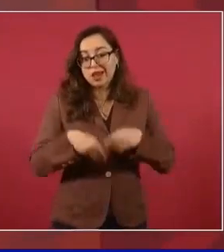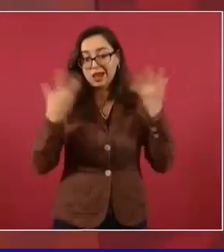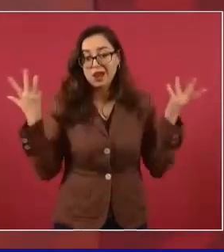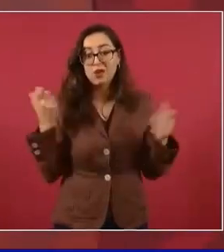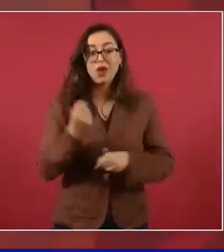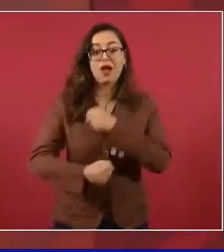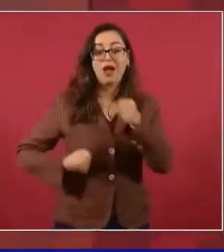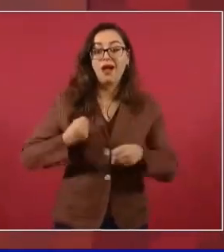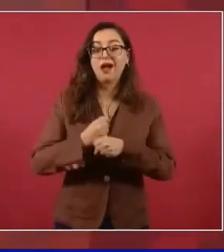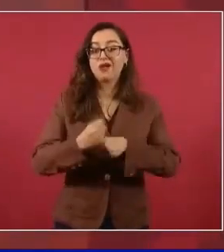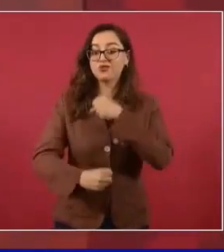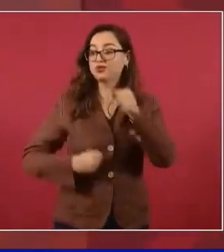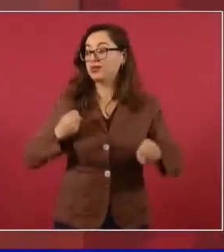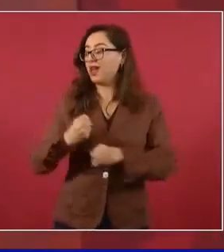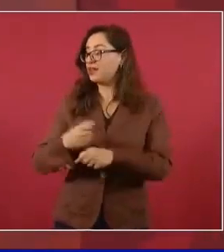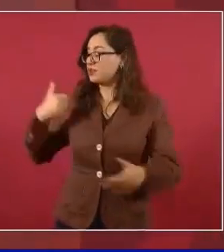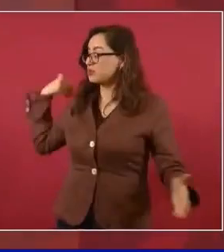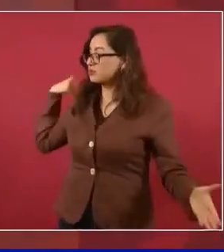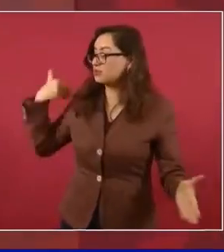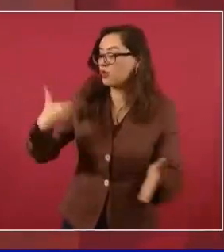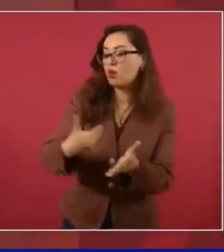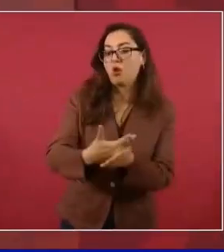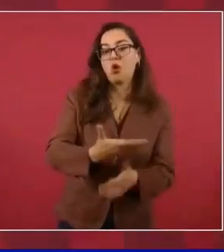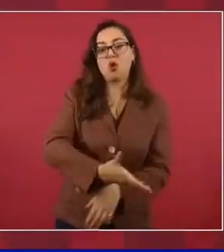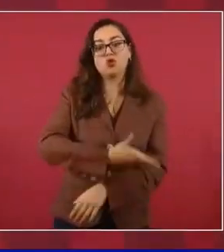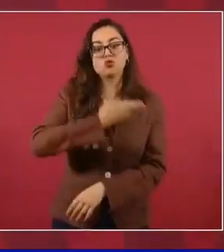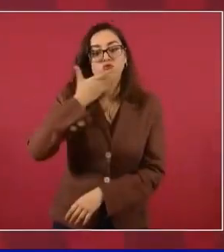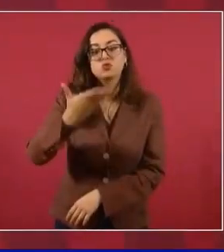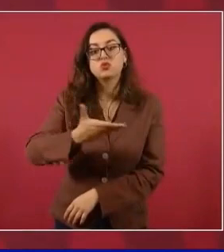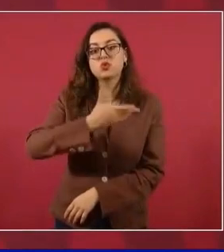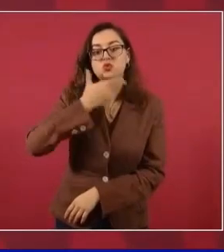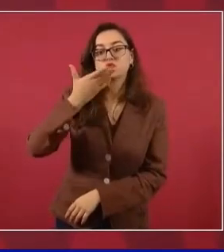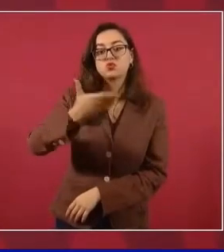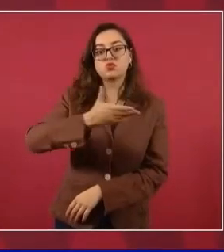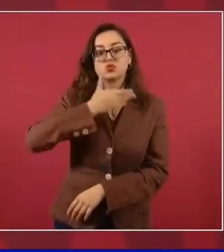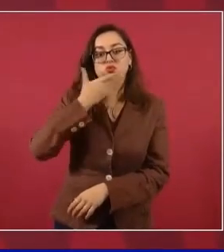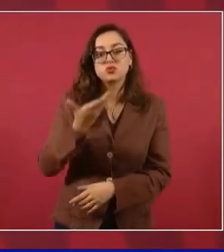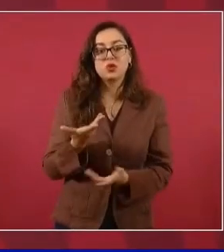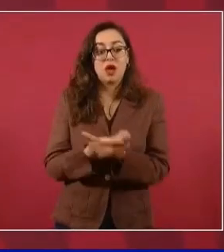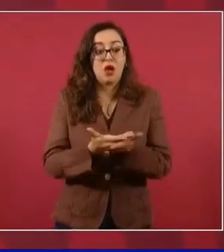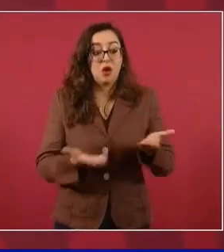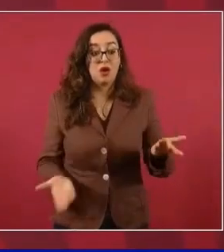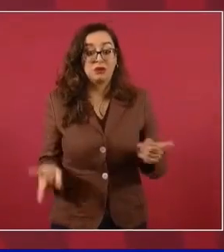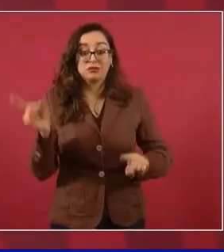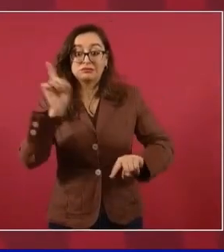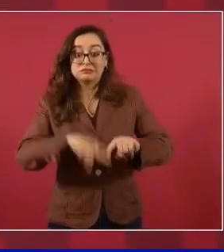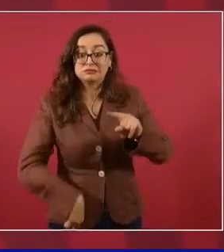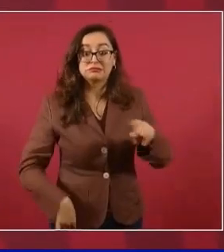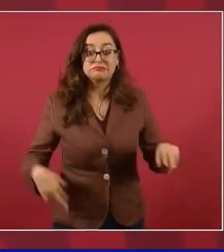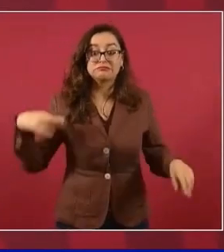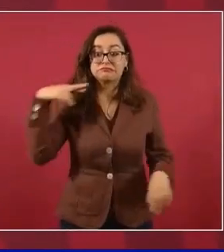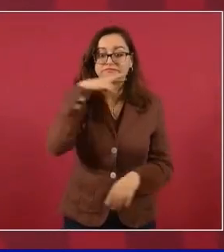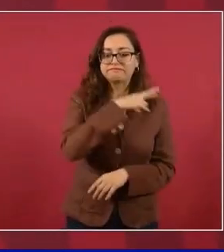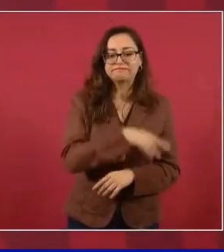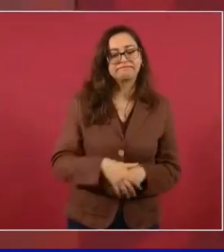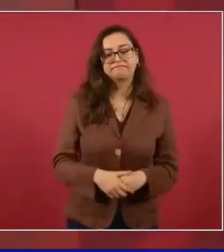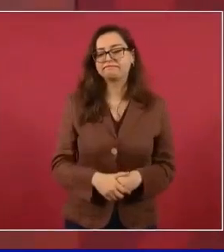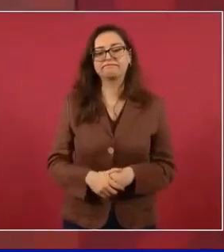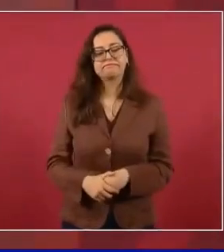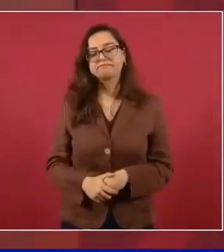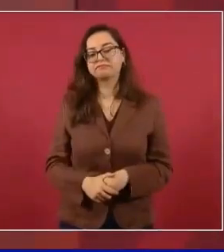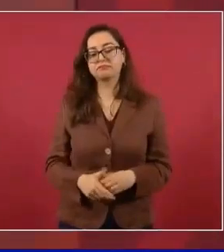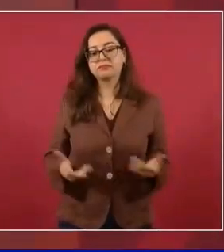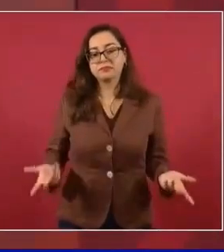quita eso? Eso lleva tiempo. Yo siempre uso el ejemplo de cuando los